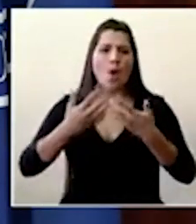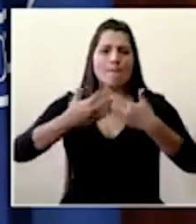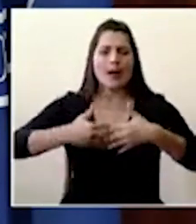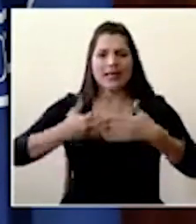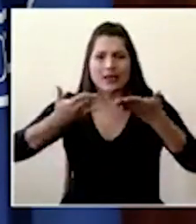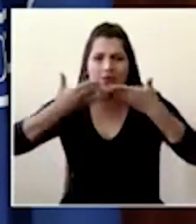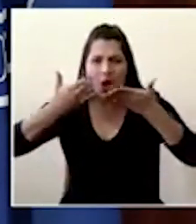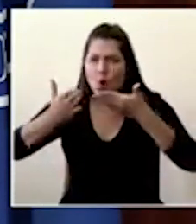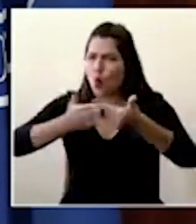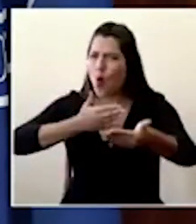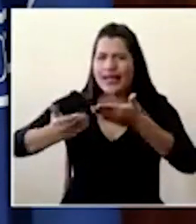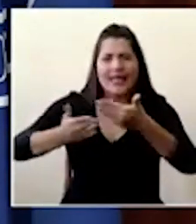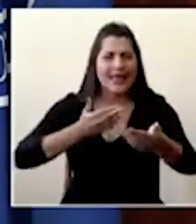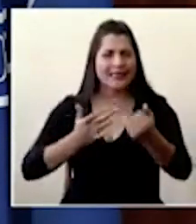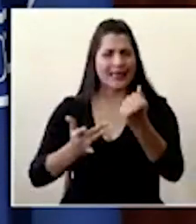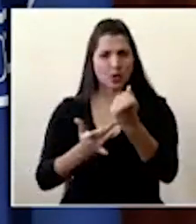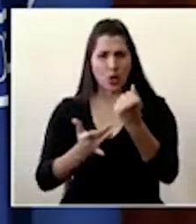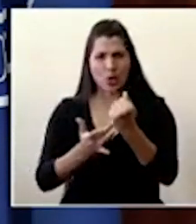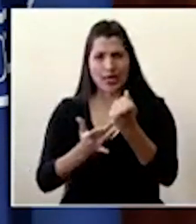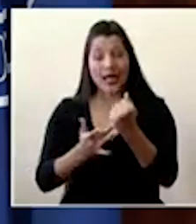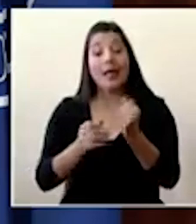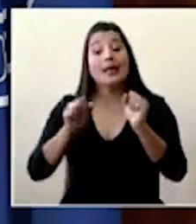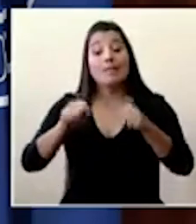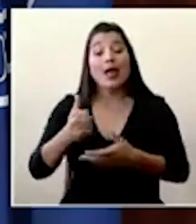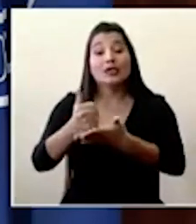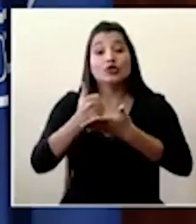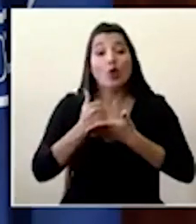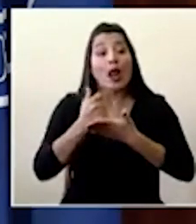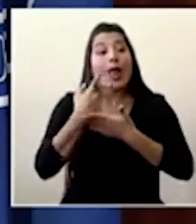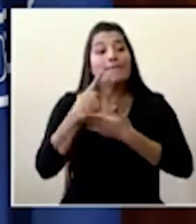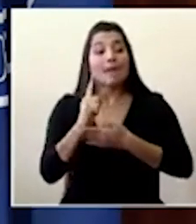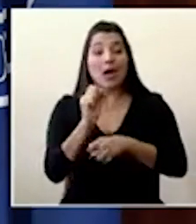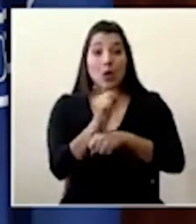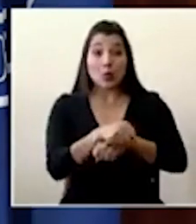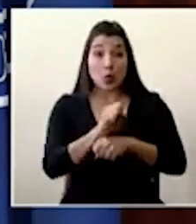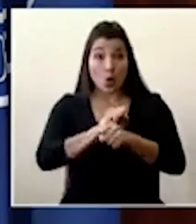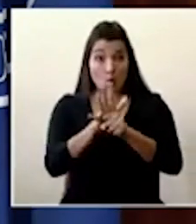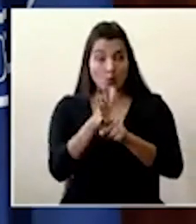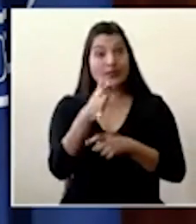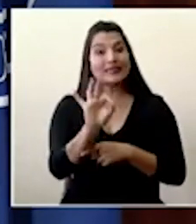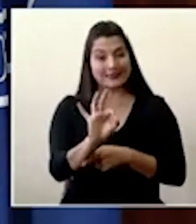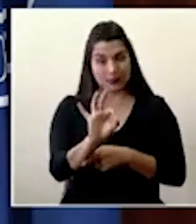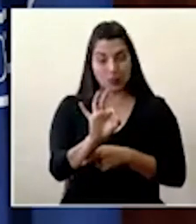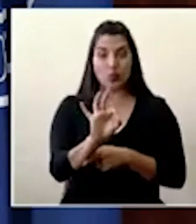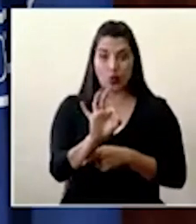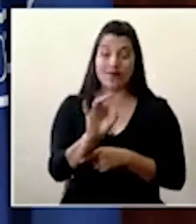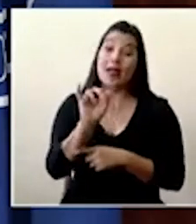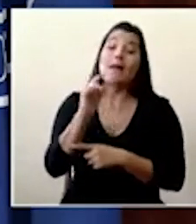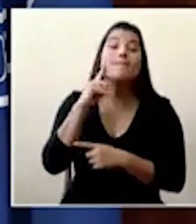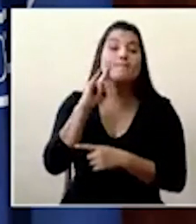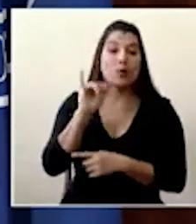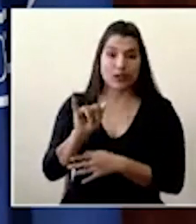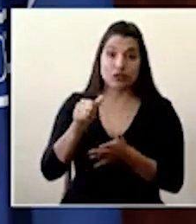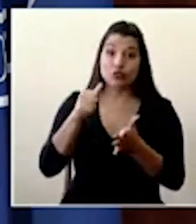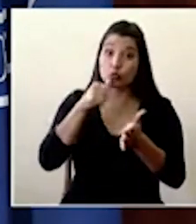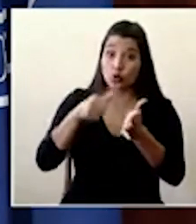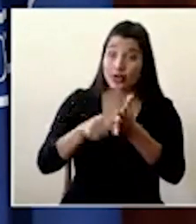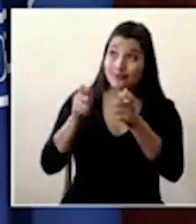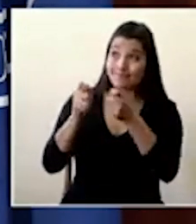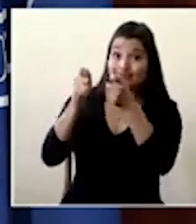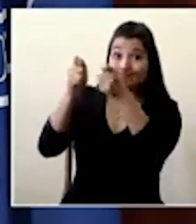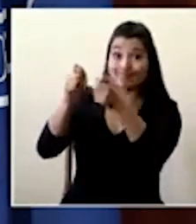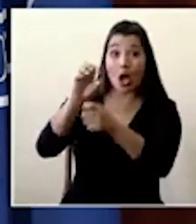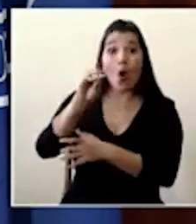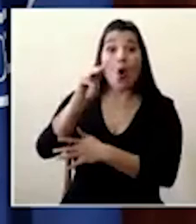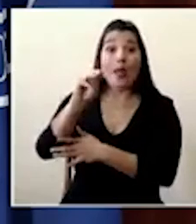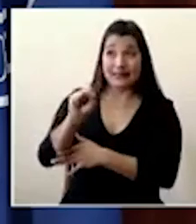utilidad en combate contra el COVID-19. Esa es la intención que se busca con esta nota. Así que es un